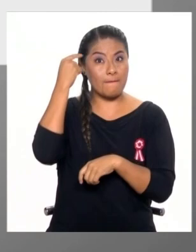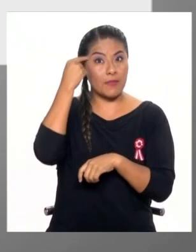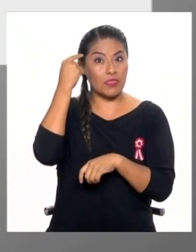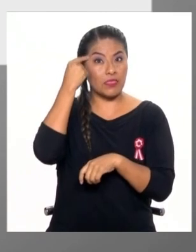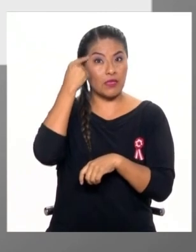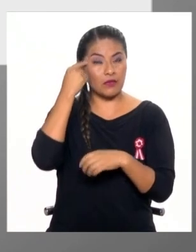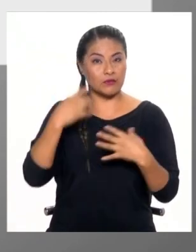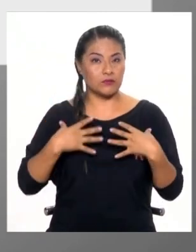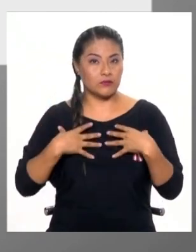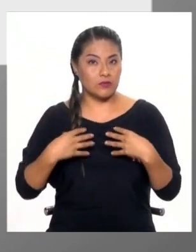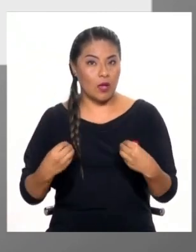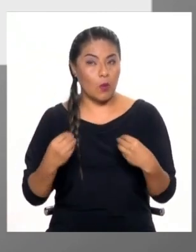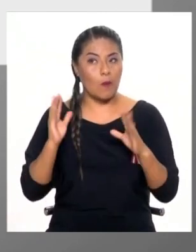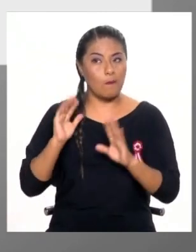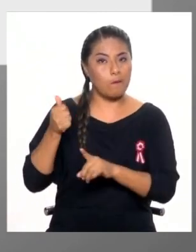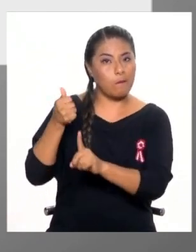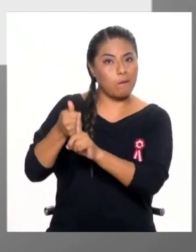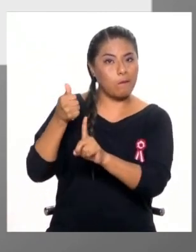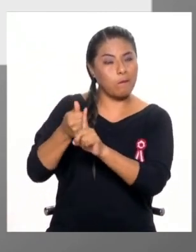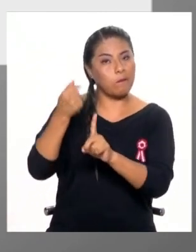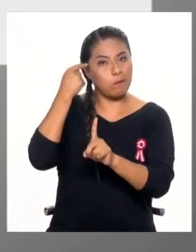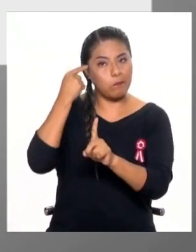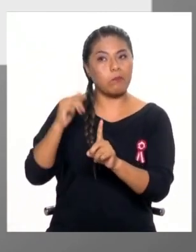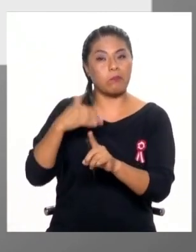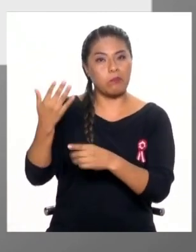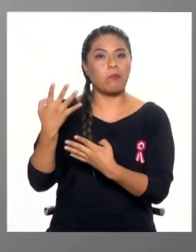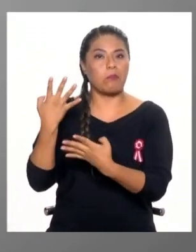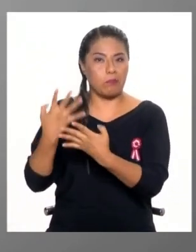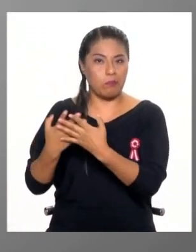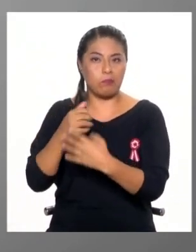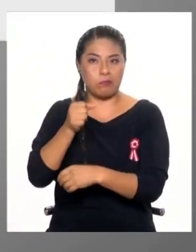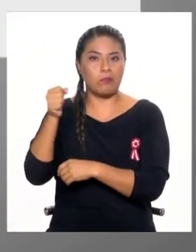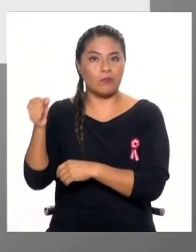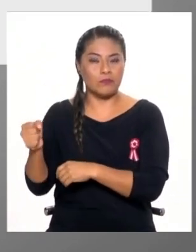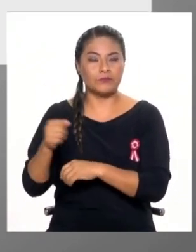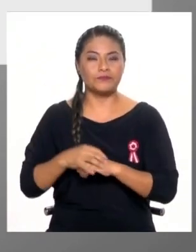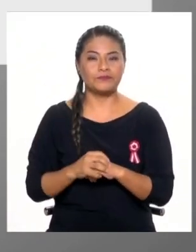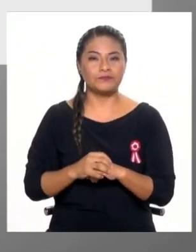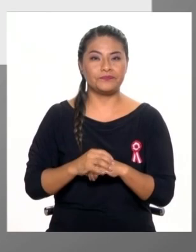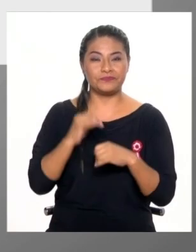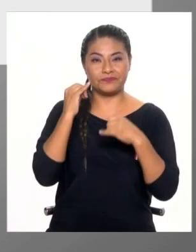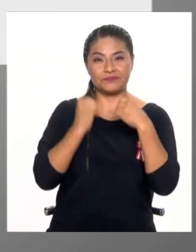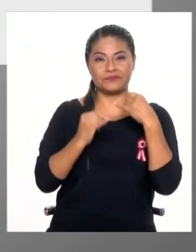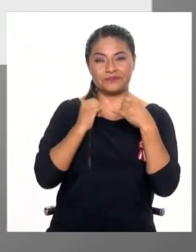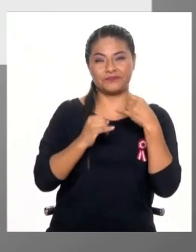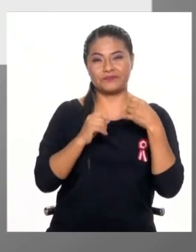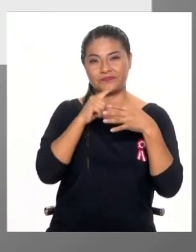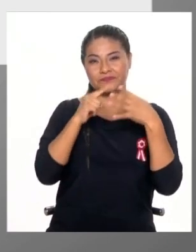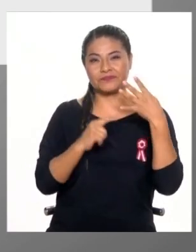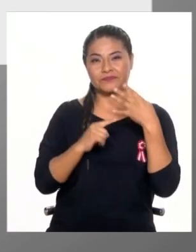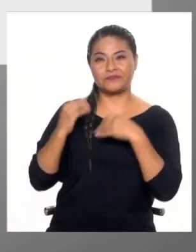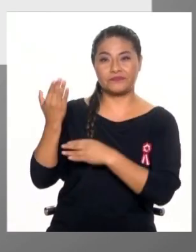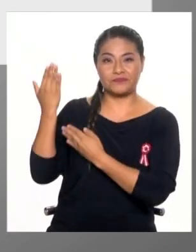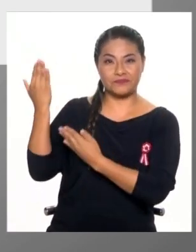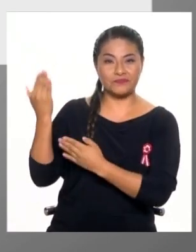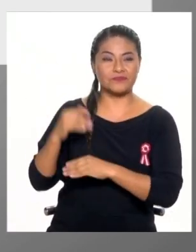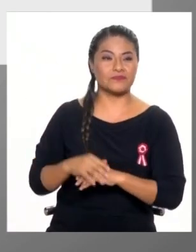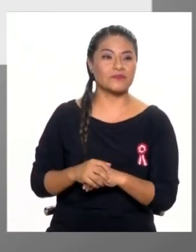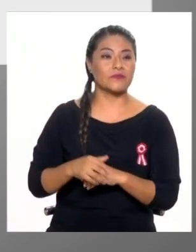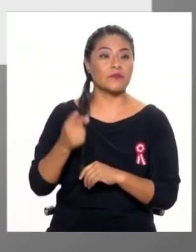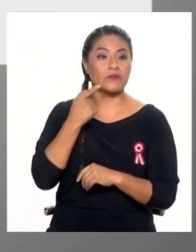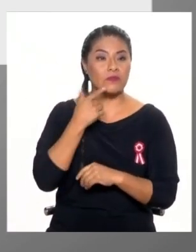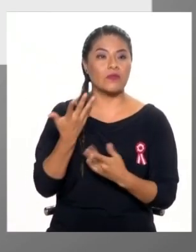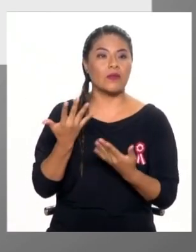establecido la prisión preventiva para esta persona. Y finalmente, la última noticia es internacional, que además se ha estado utilizando,